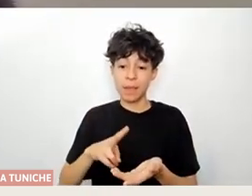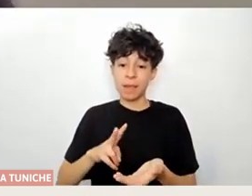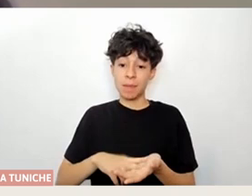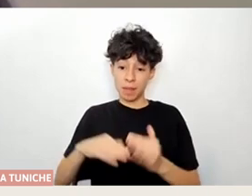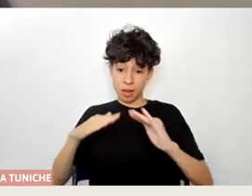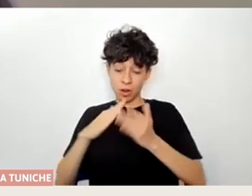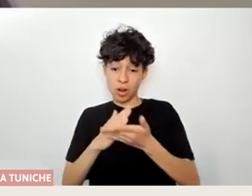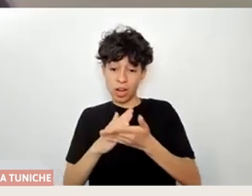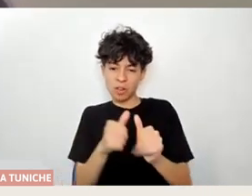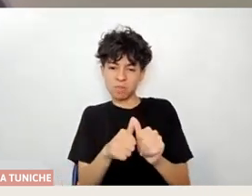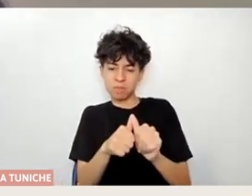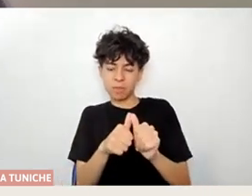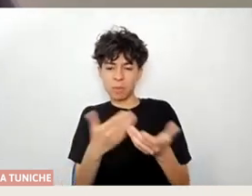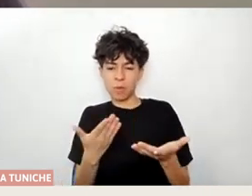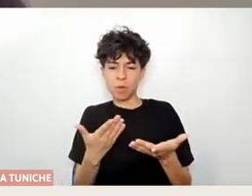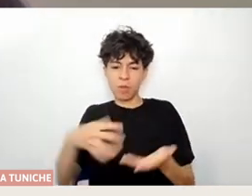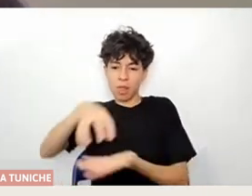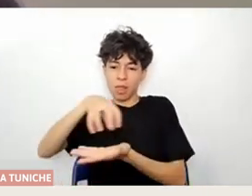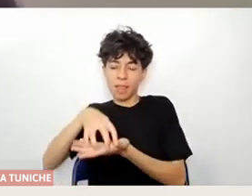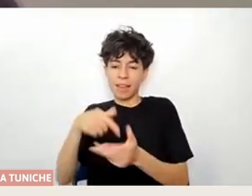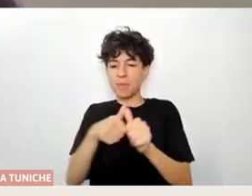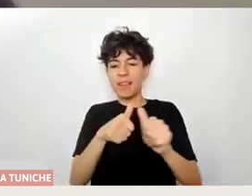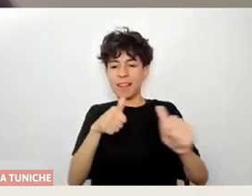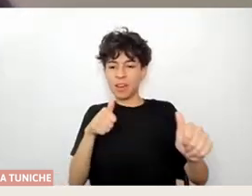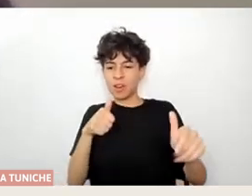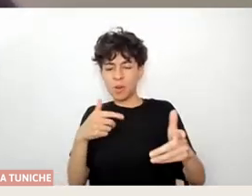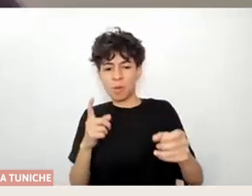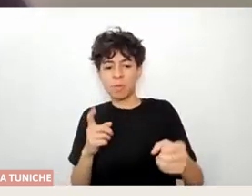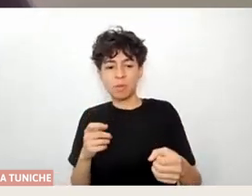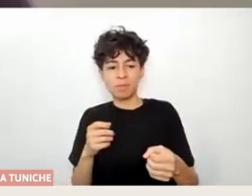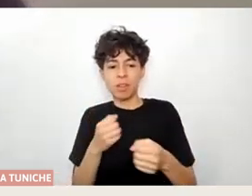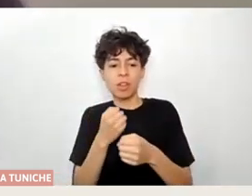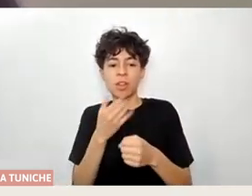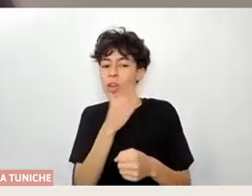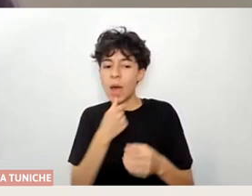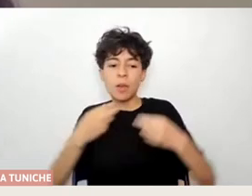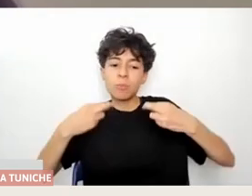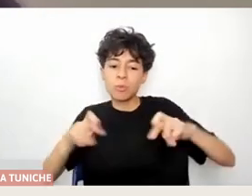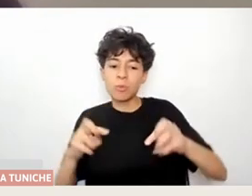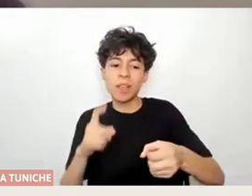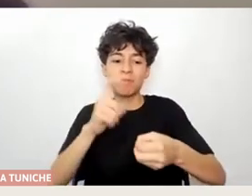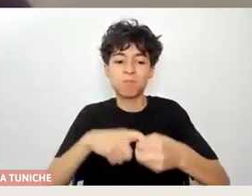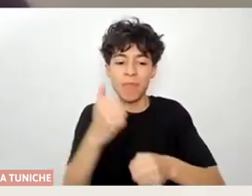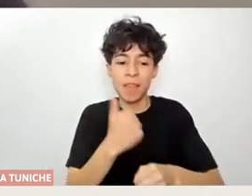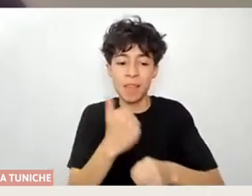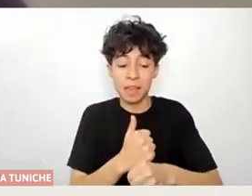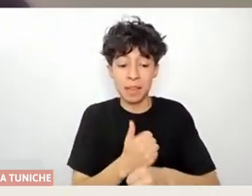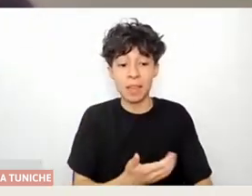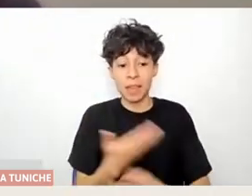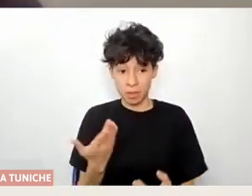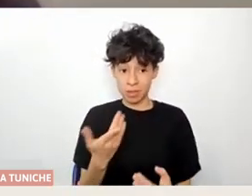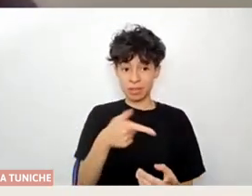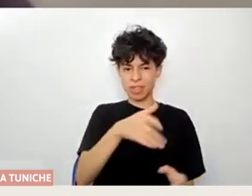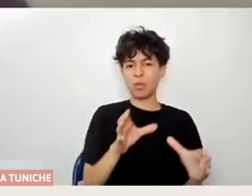temáticas y de las posibilidades de participar en talleres. Y bueno, vino el